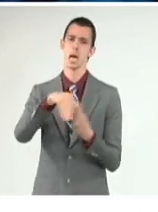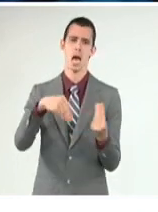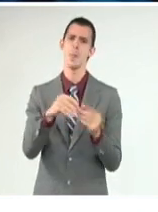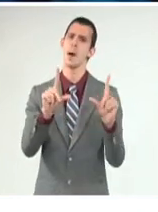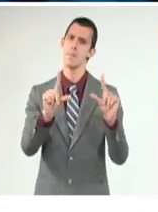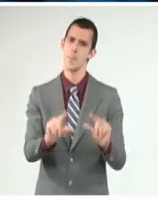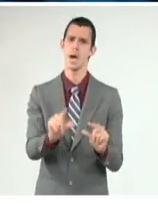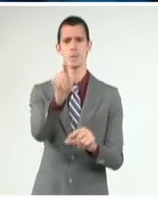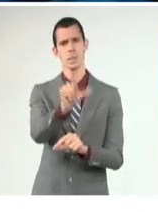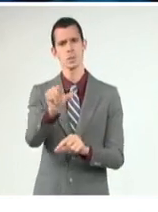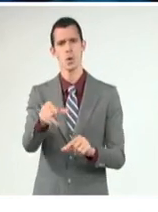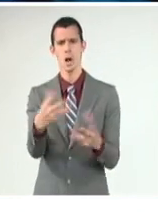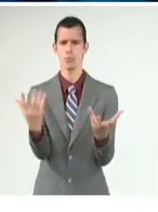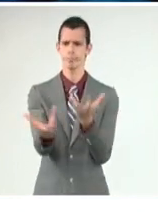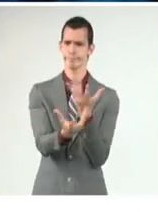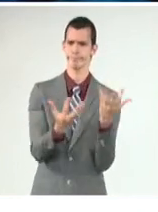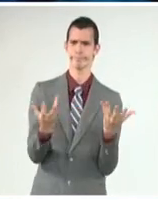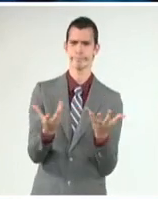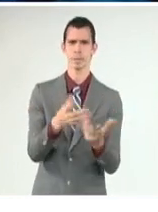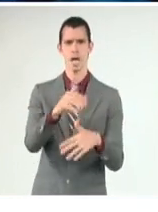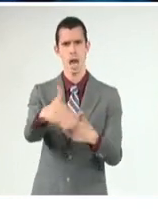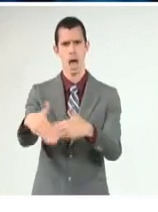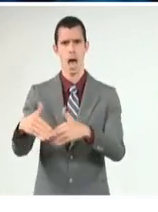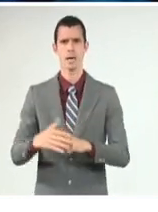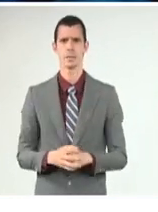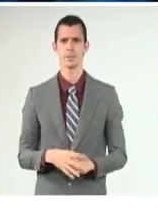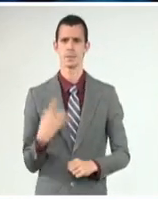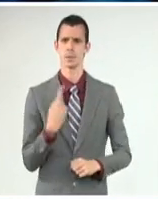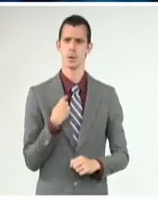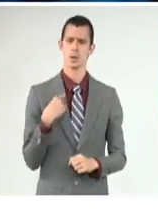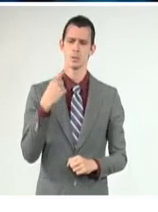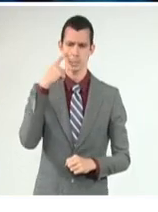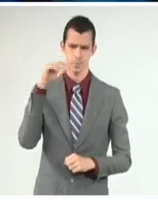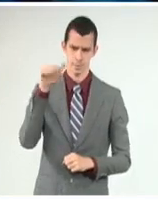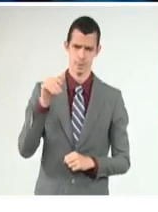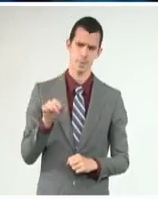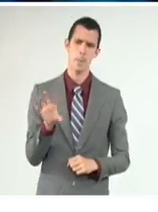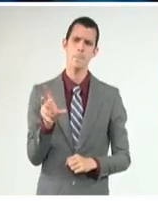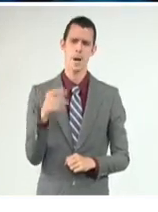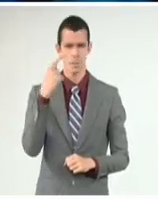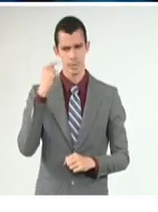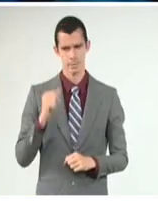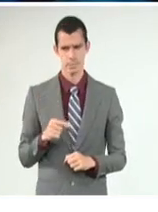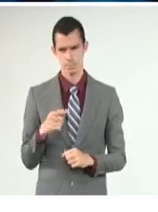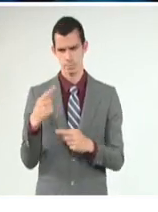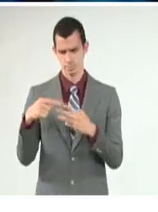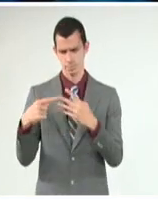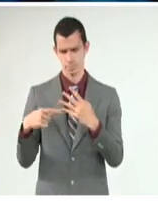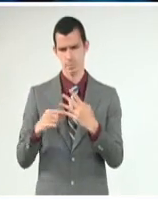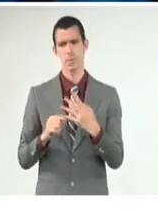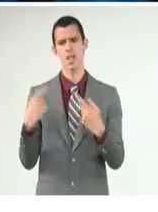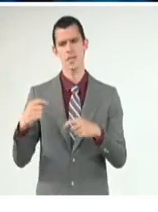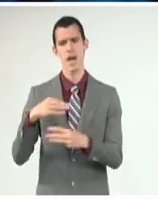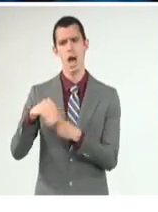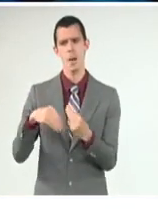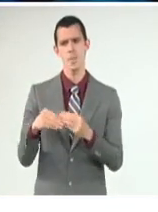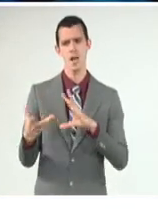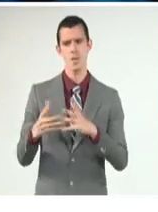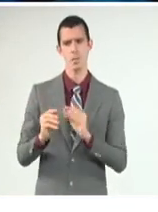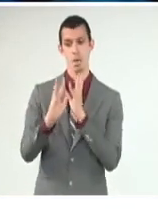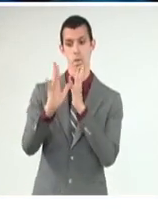con las empresas del comercio de la gastronomía, de los mensajeros, y como les expliqué, ya eso